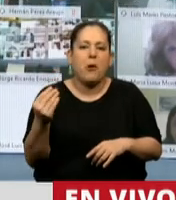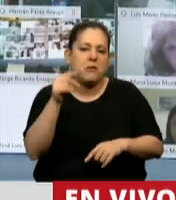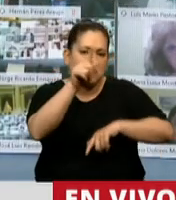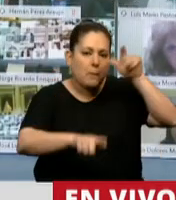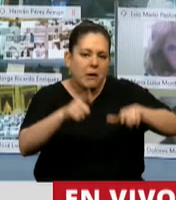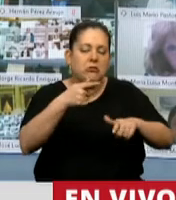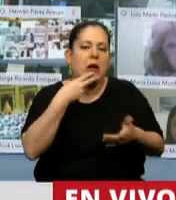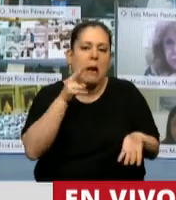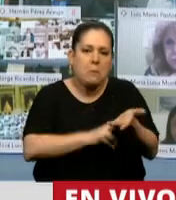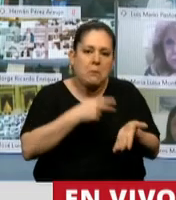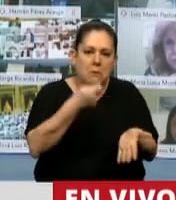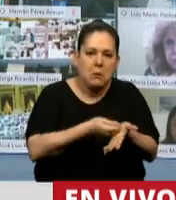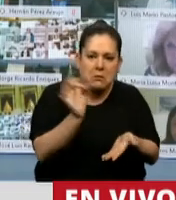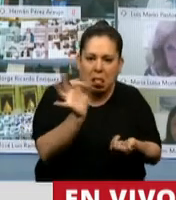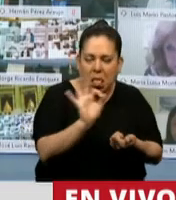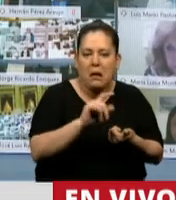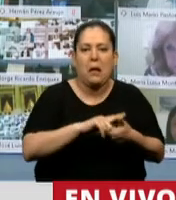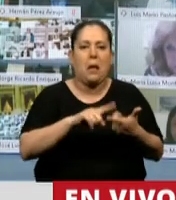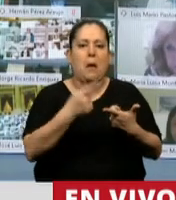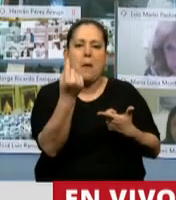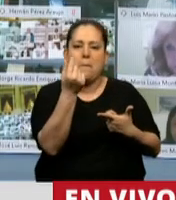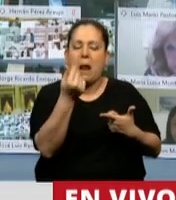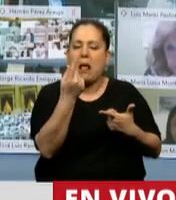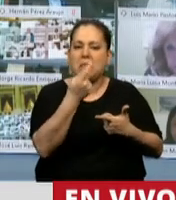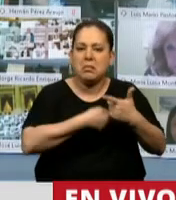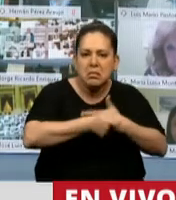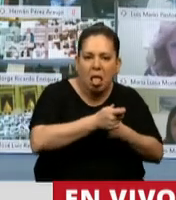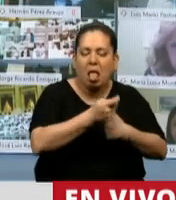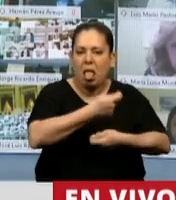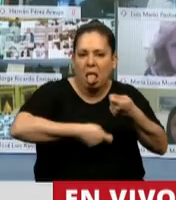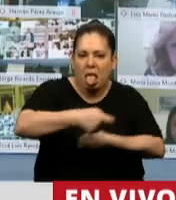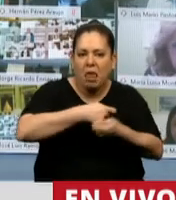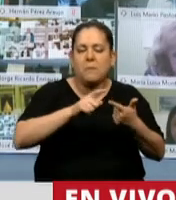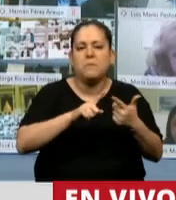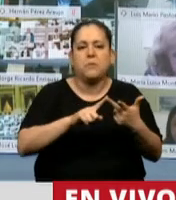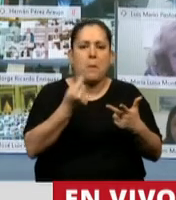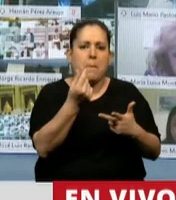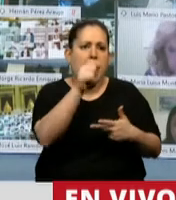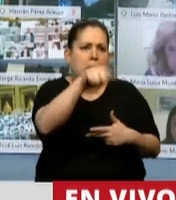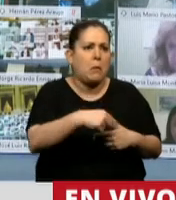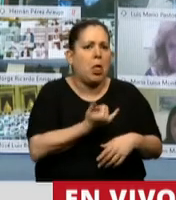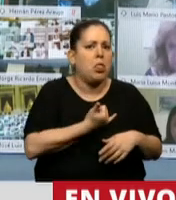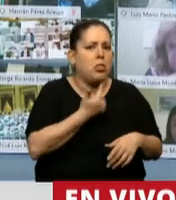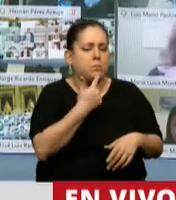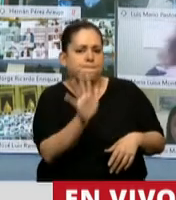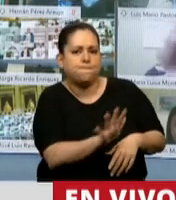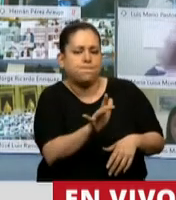llevan sus capitales de dudosa procedencia, al menos